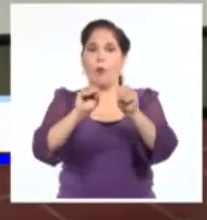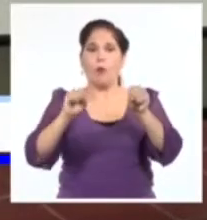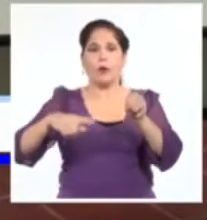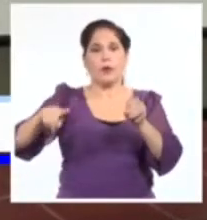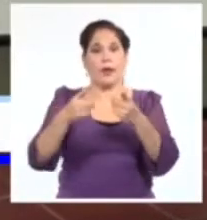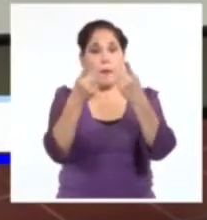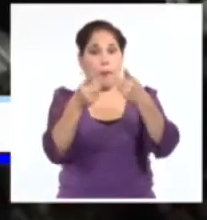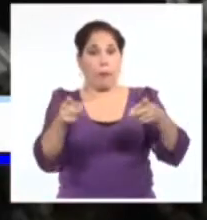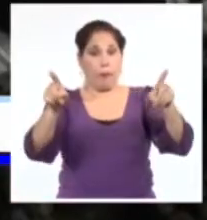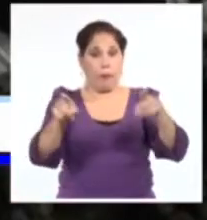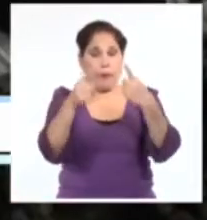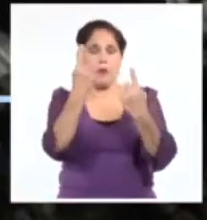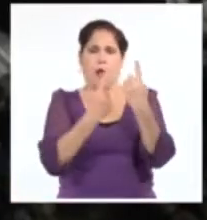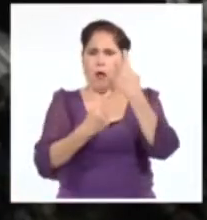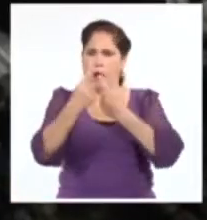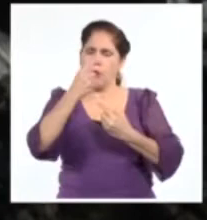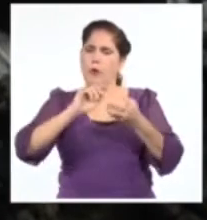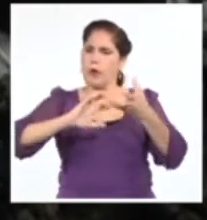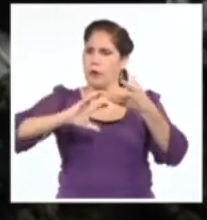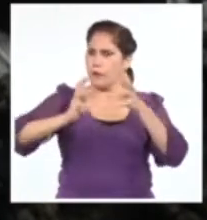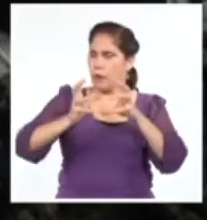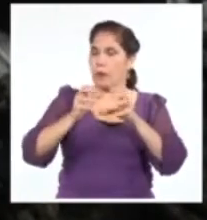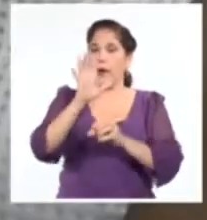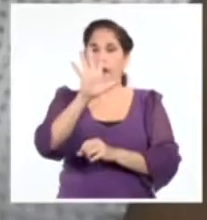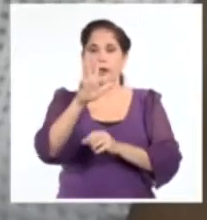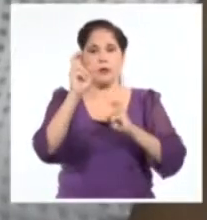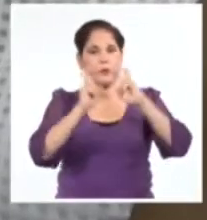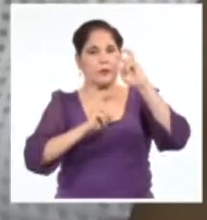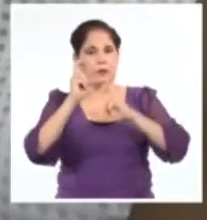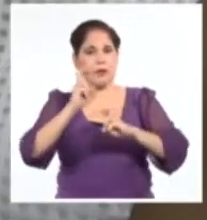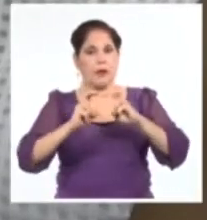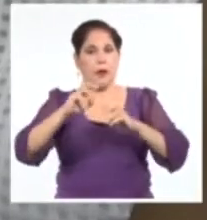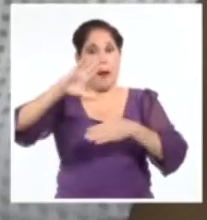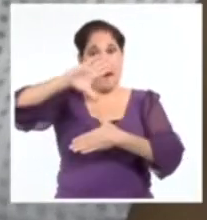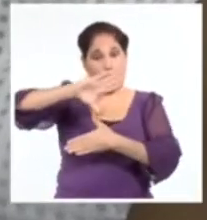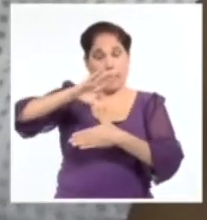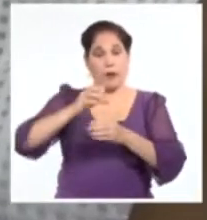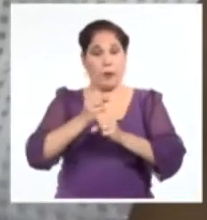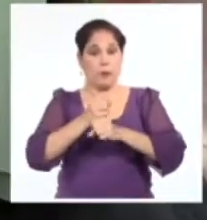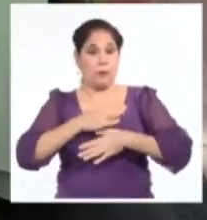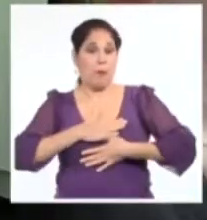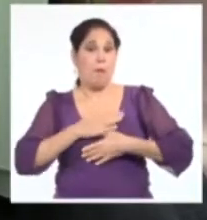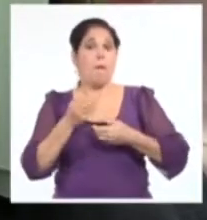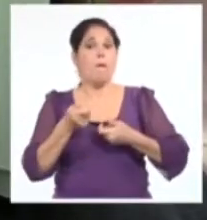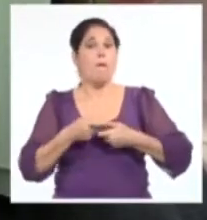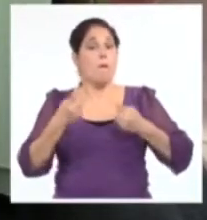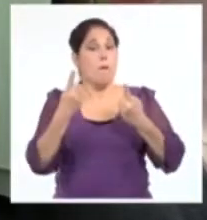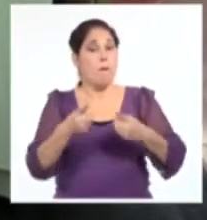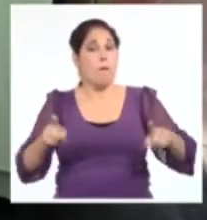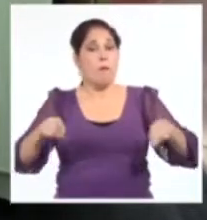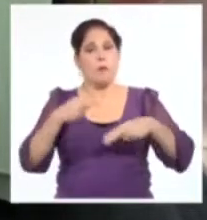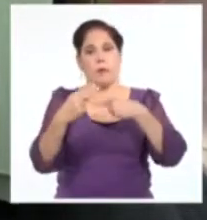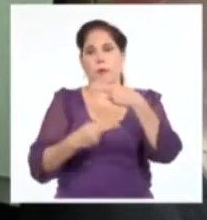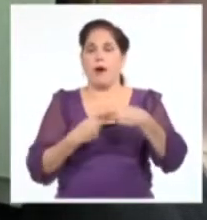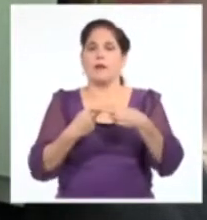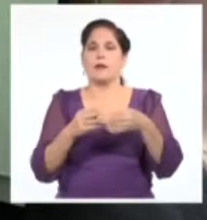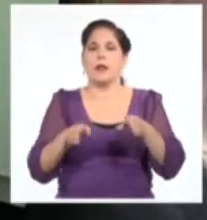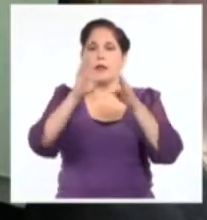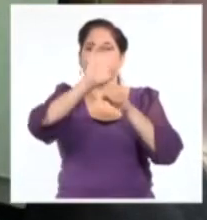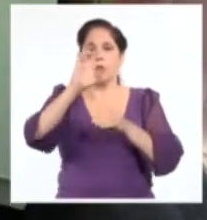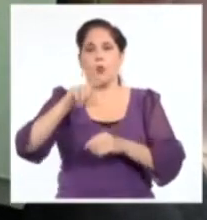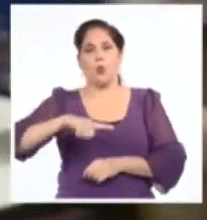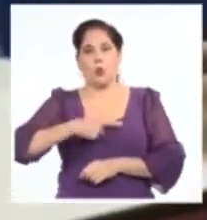son algunas modalidades del quinto taller regional patrimonio musical que se realiza en instituciones